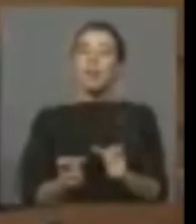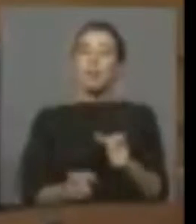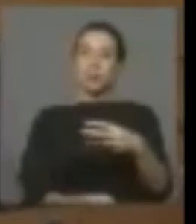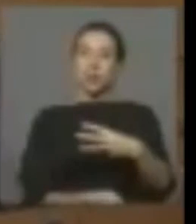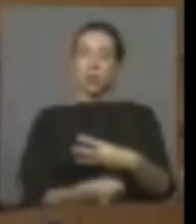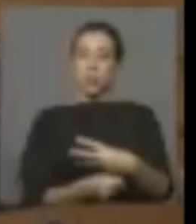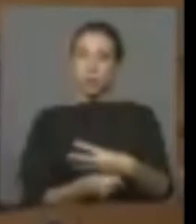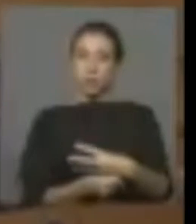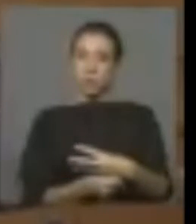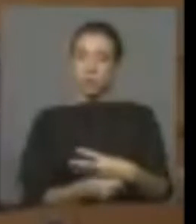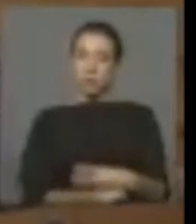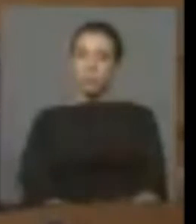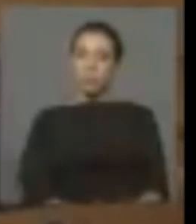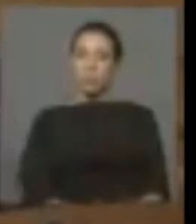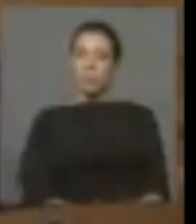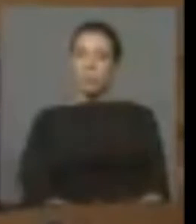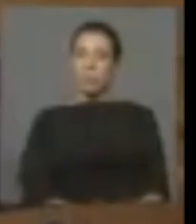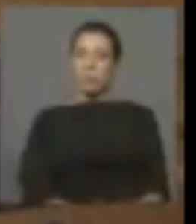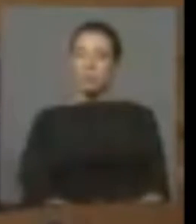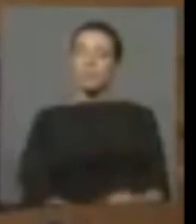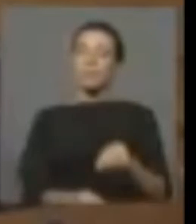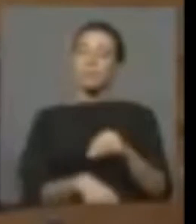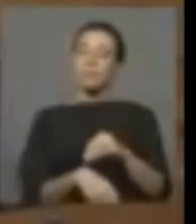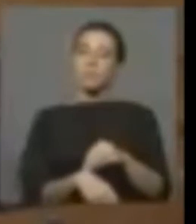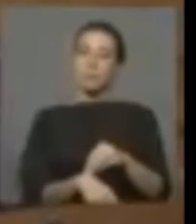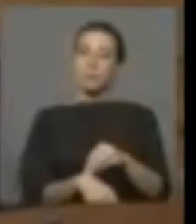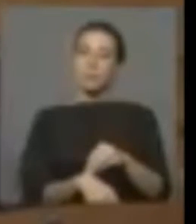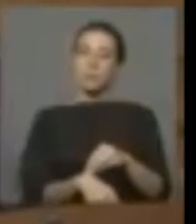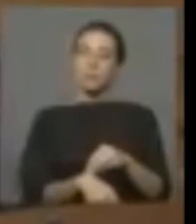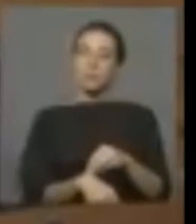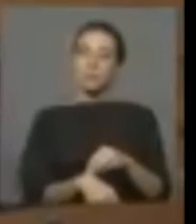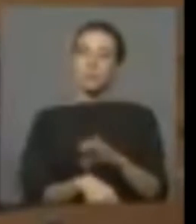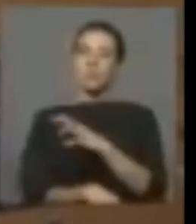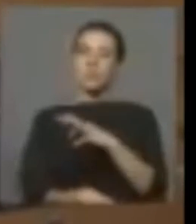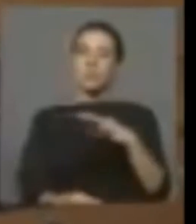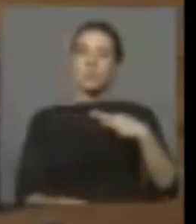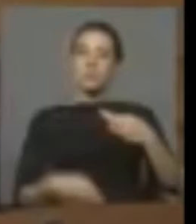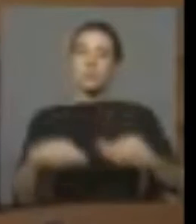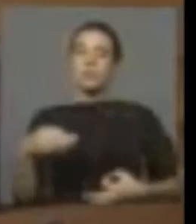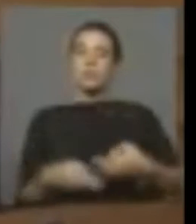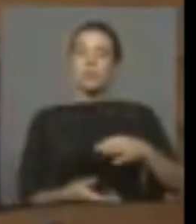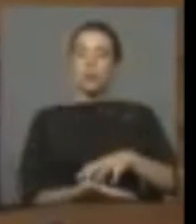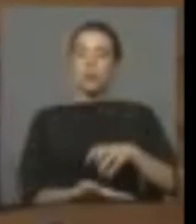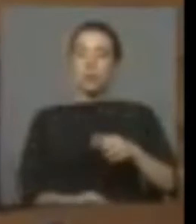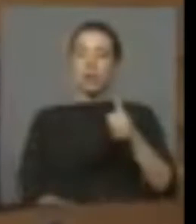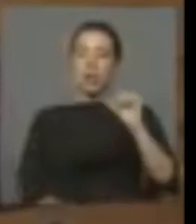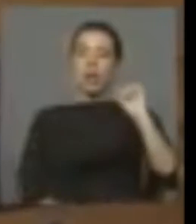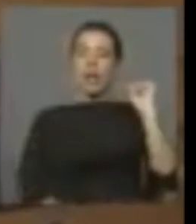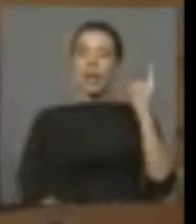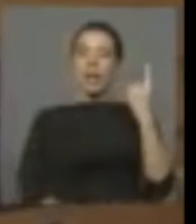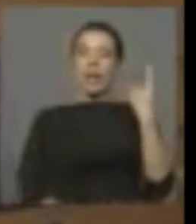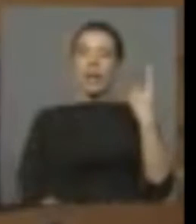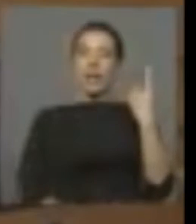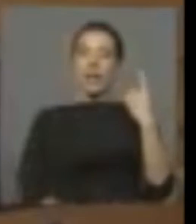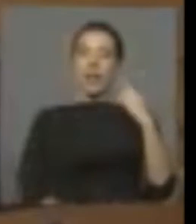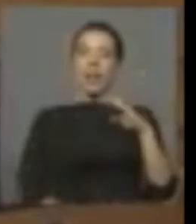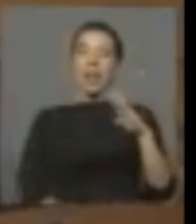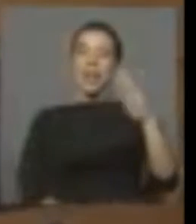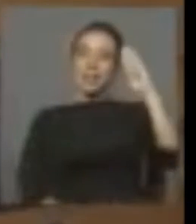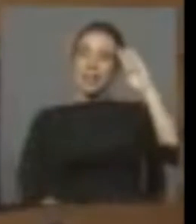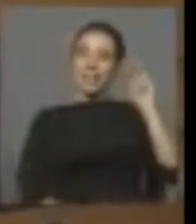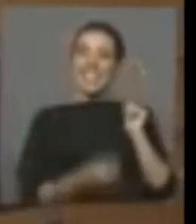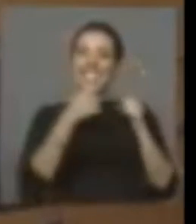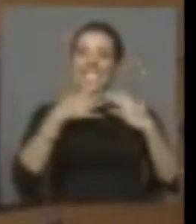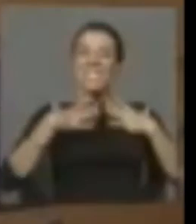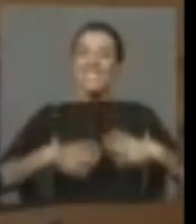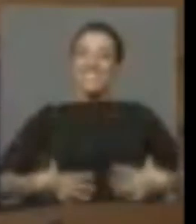Un oficio al señor Presidente, al Ministro de Justicia, con copia al Director General de Gendarmería